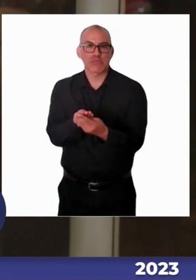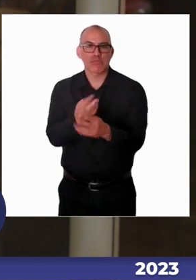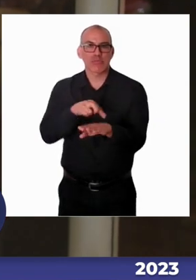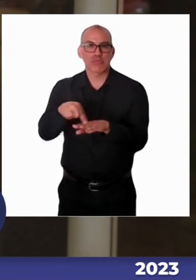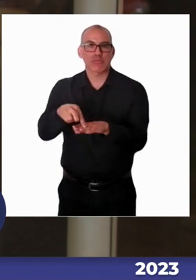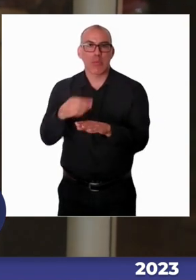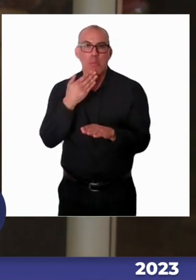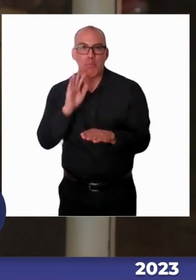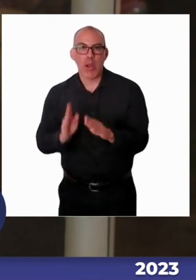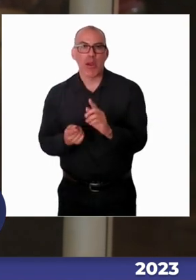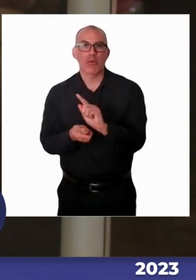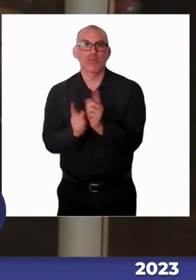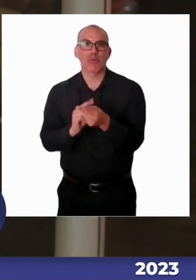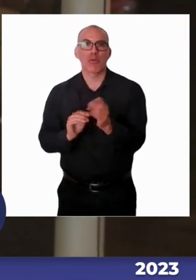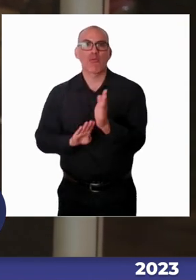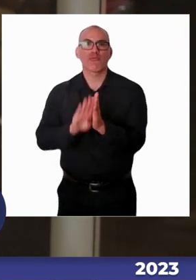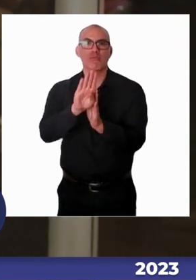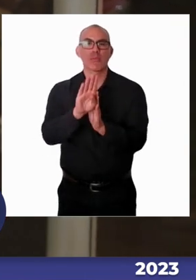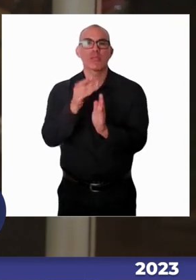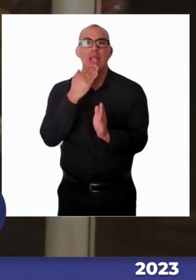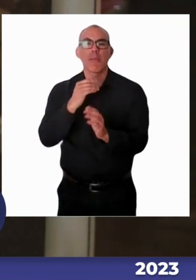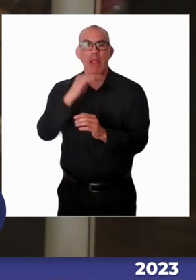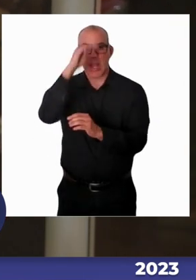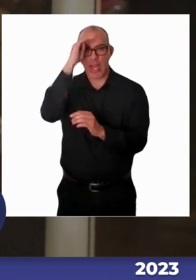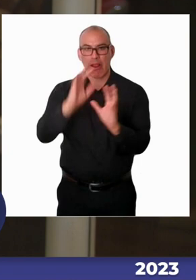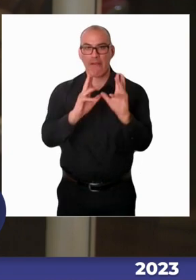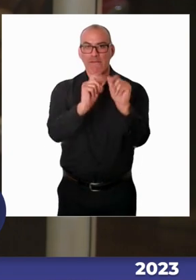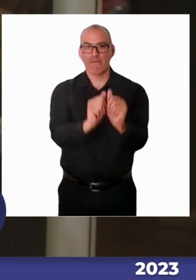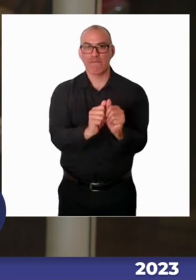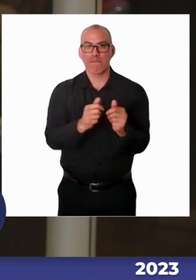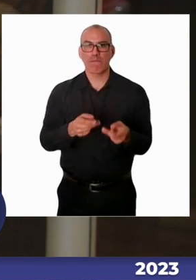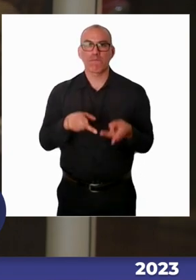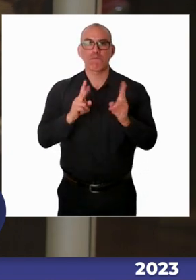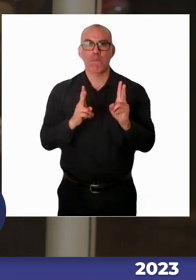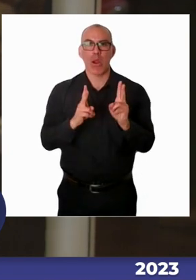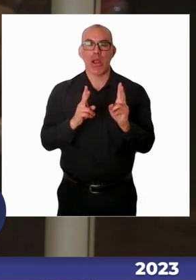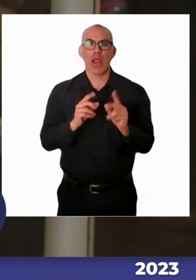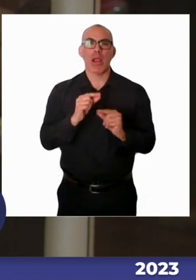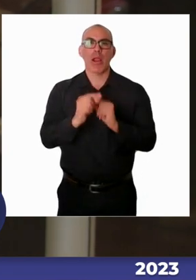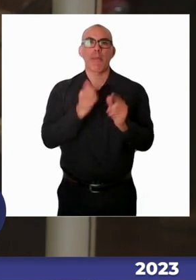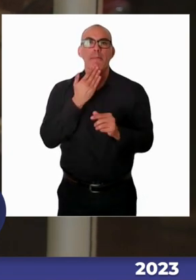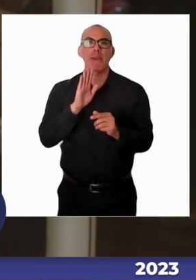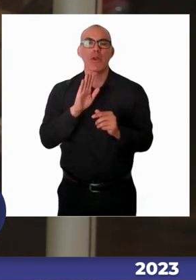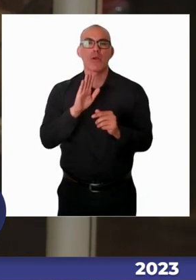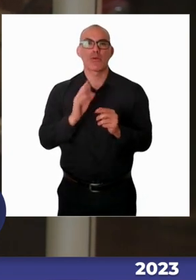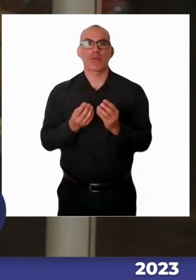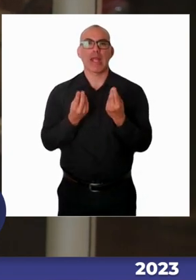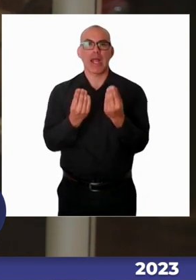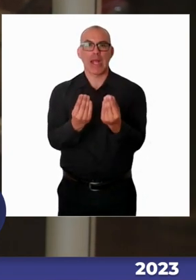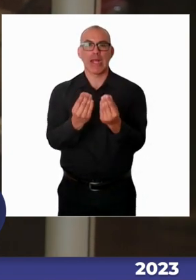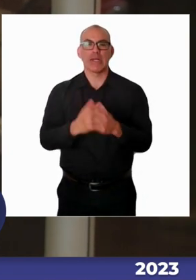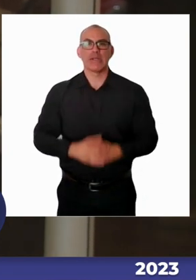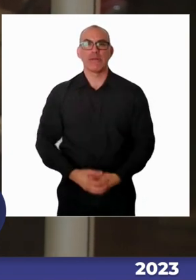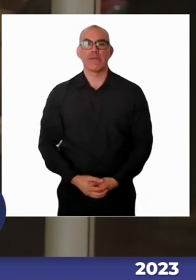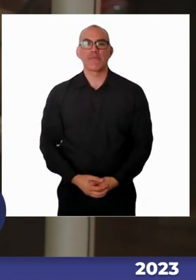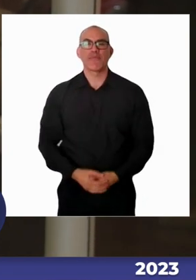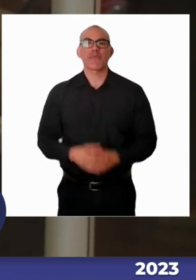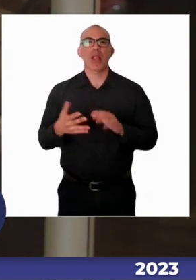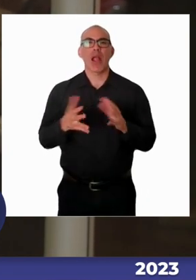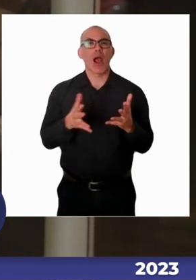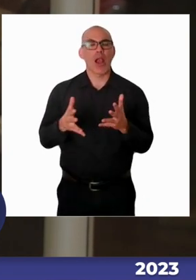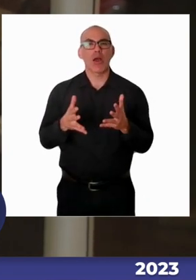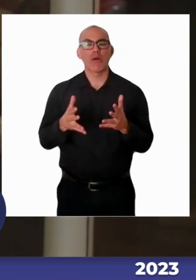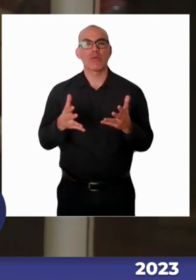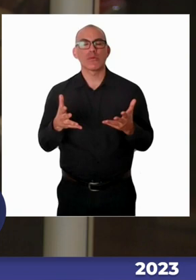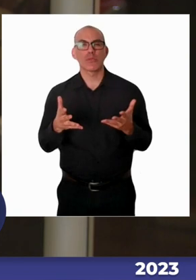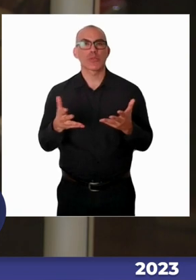tu hijo, ¿verdad? y también con las otras familias, ¿verdad?, que consideres que sean relevantes poner sobre la mesa y quizás